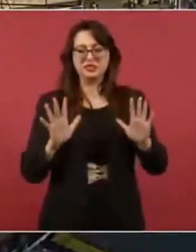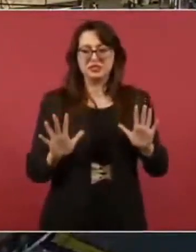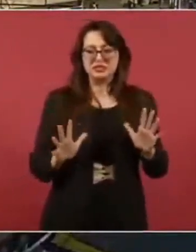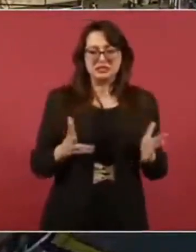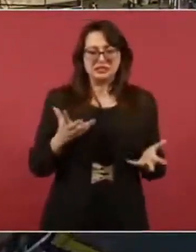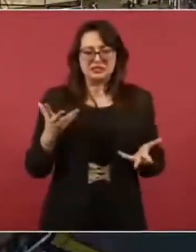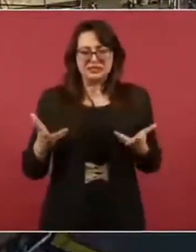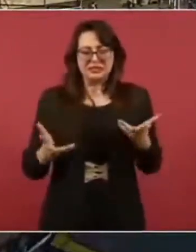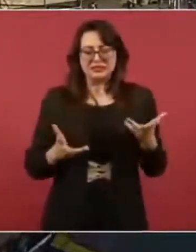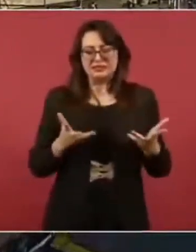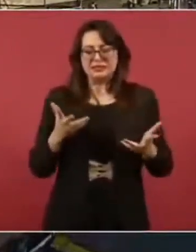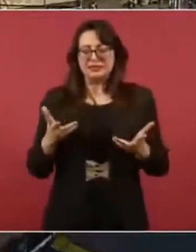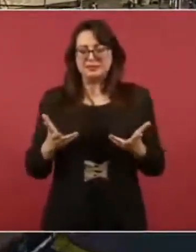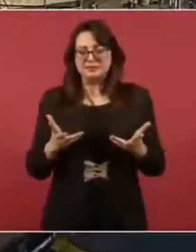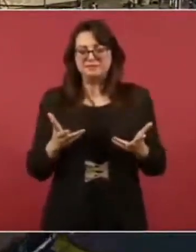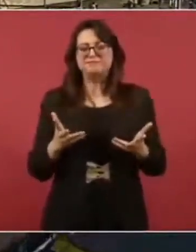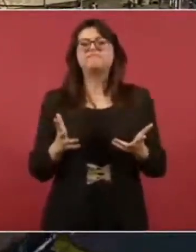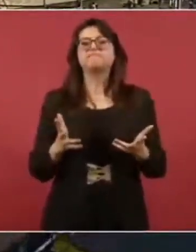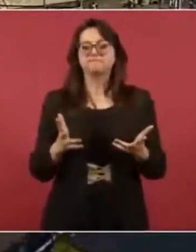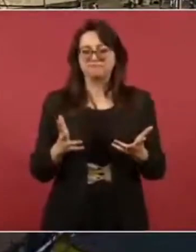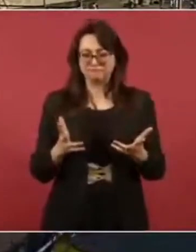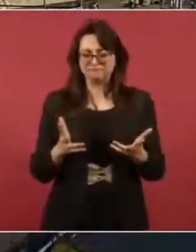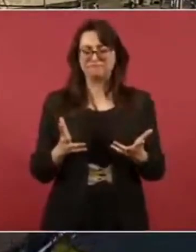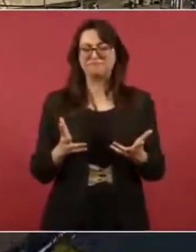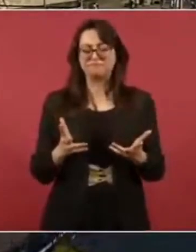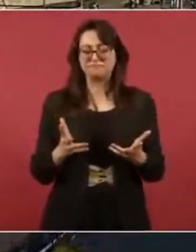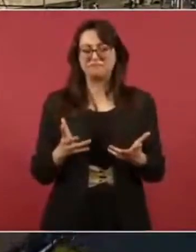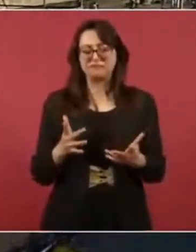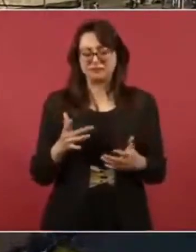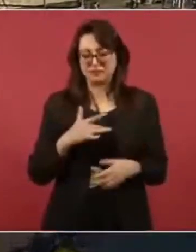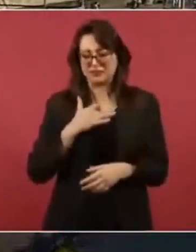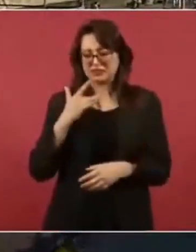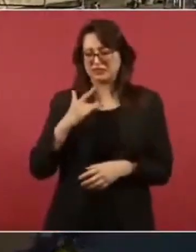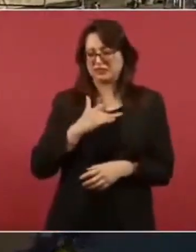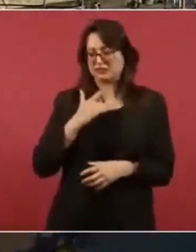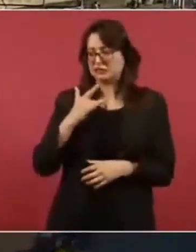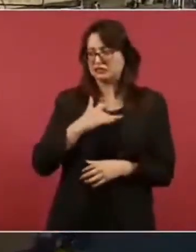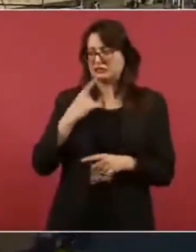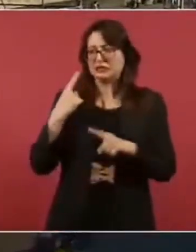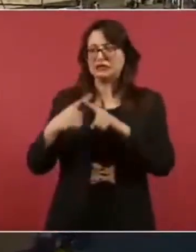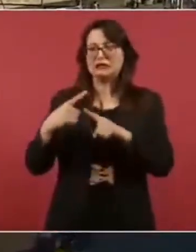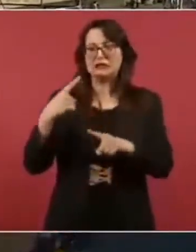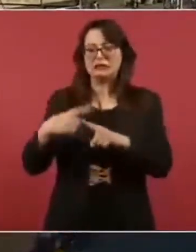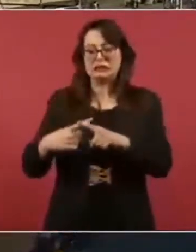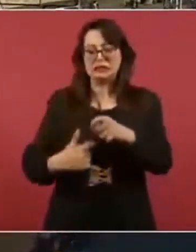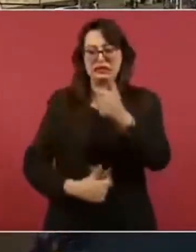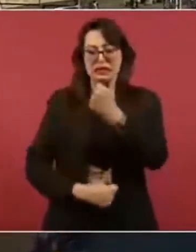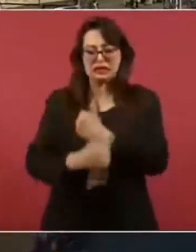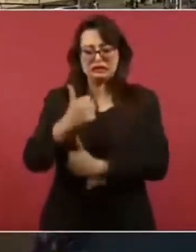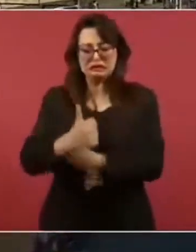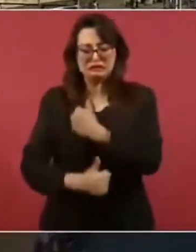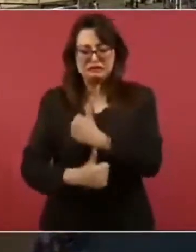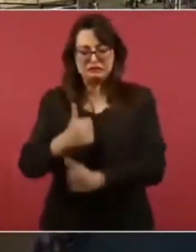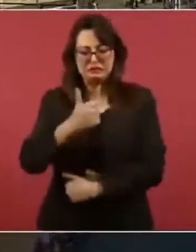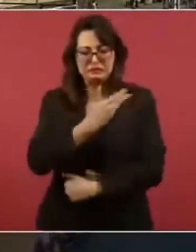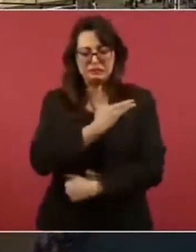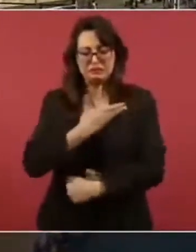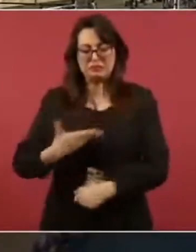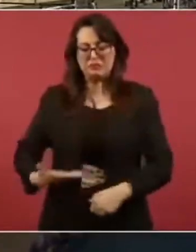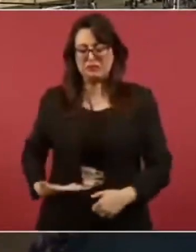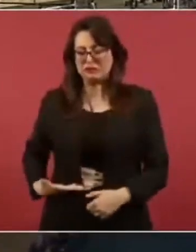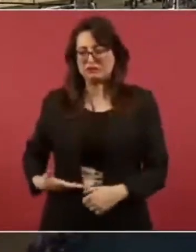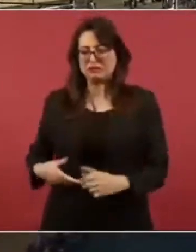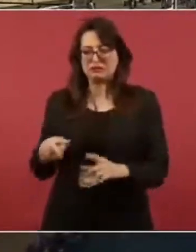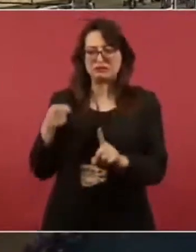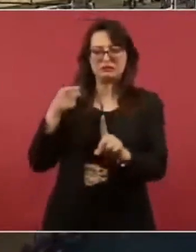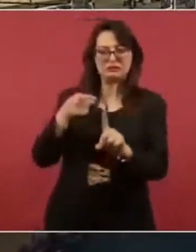eso influyó para que apoyara la candidatura de Manuel Ávila Camacho y no